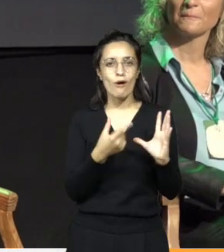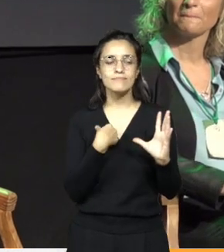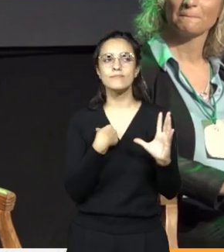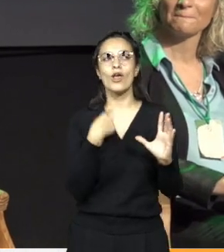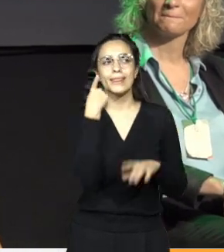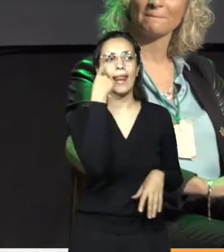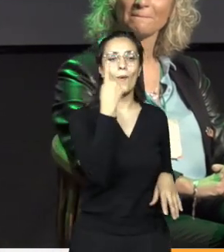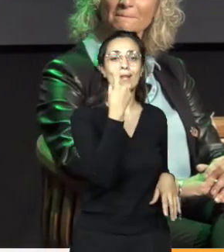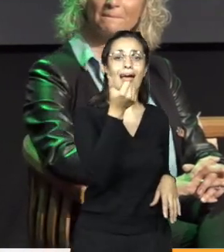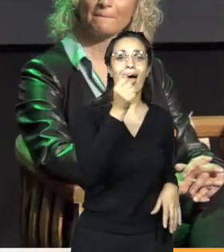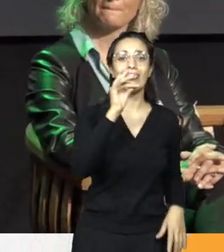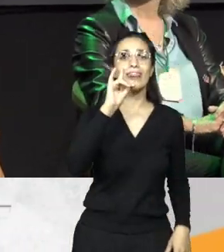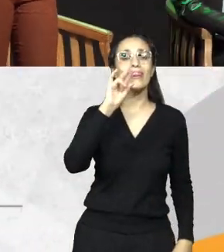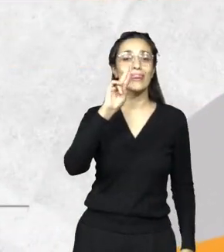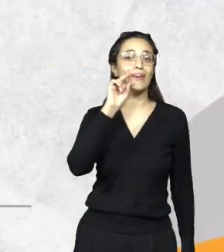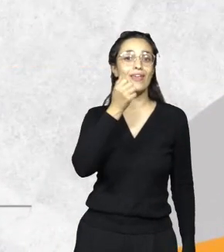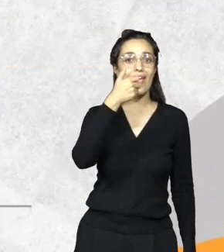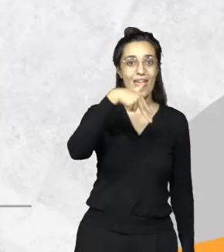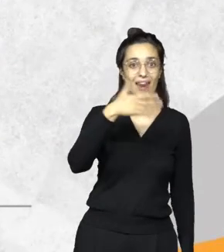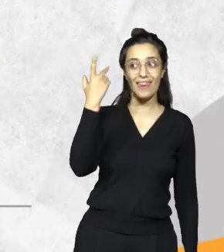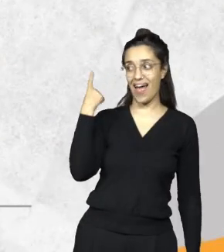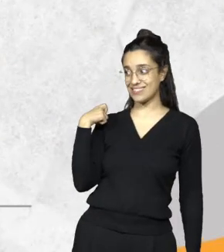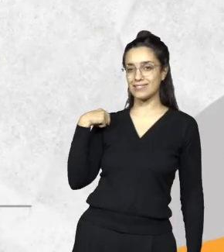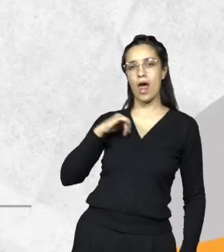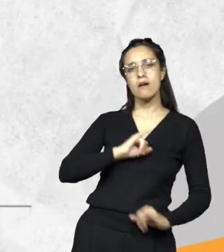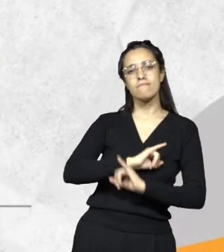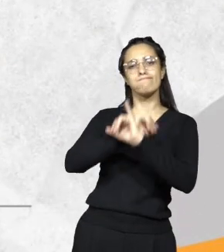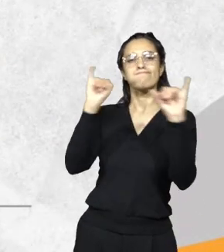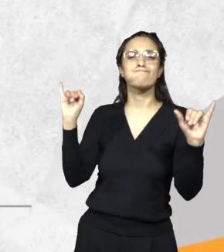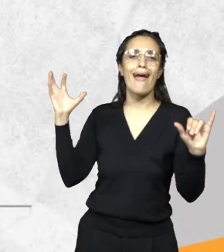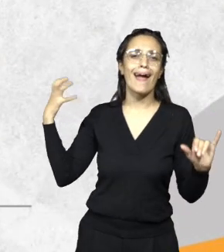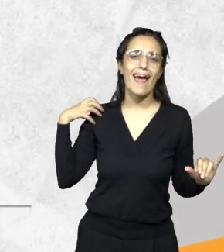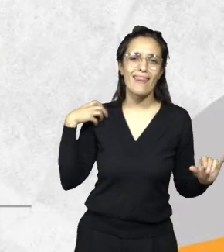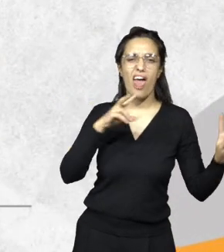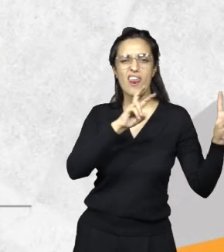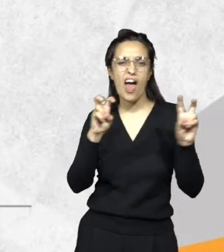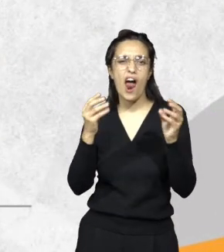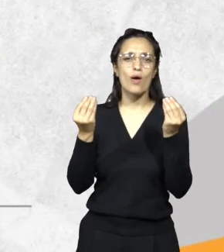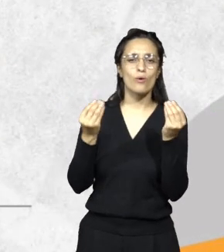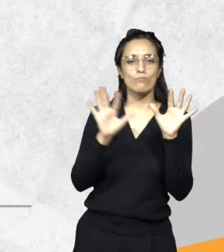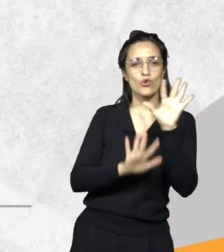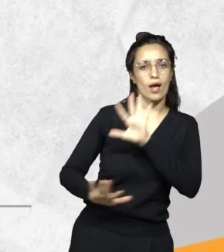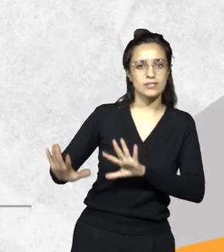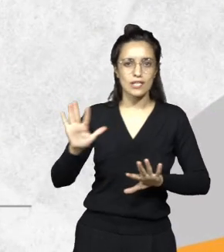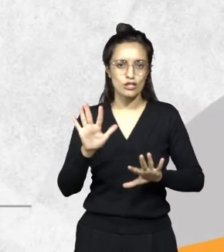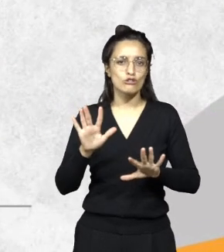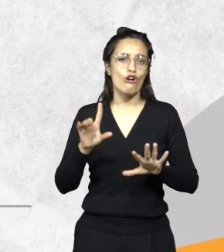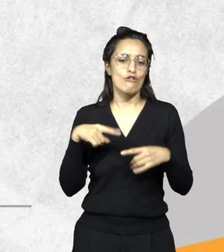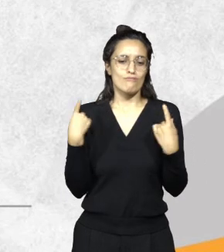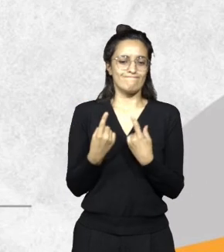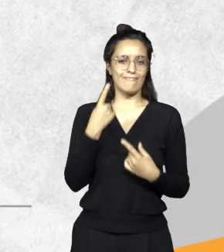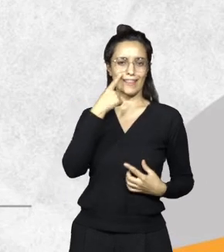Adrián, el día de ayer, les di un pantallazo general sobre cómo nos organizamos, cómo nos estructuramos como institución para funcionar